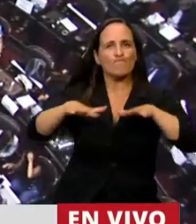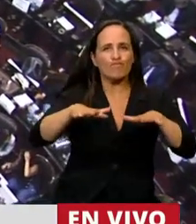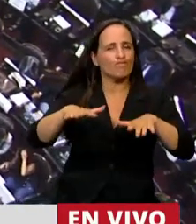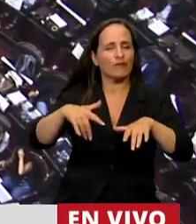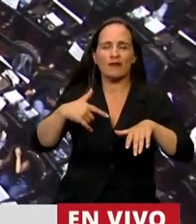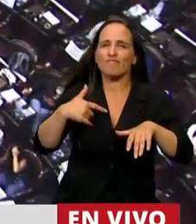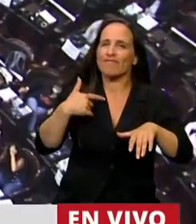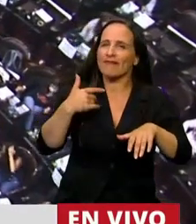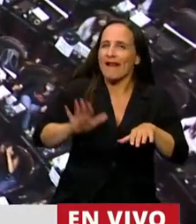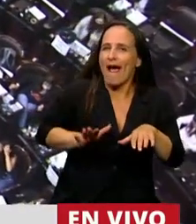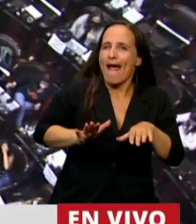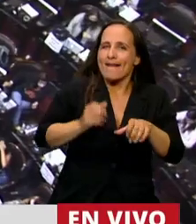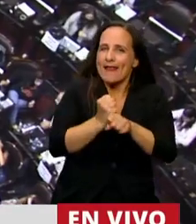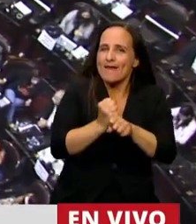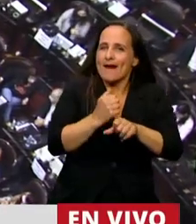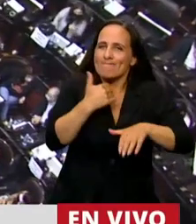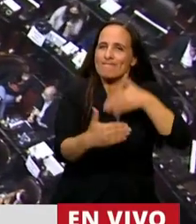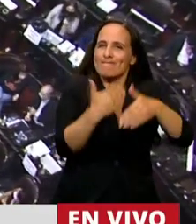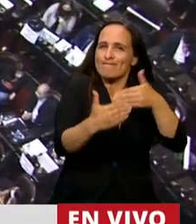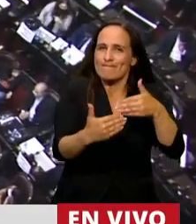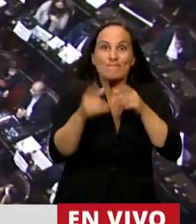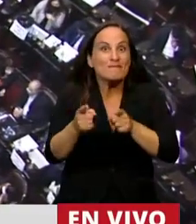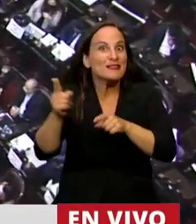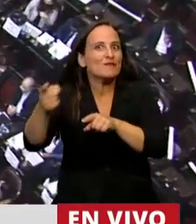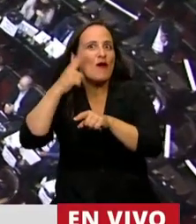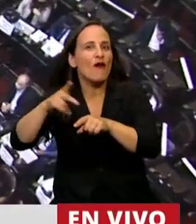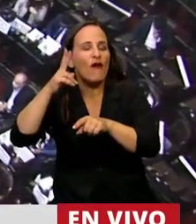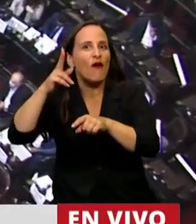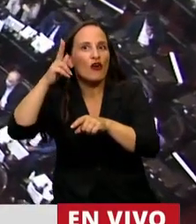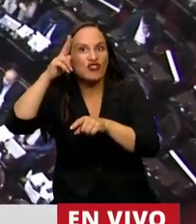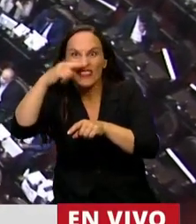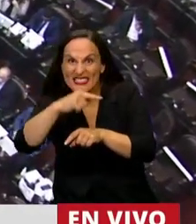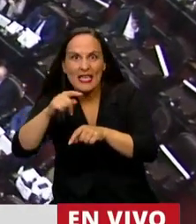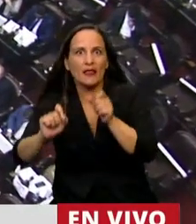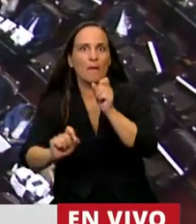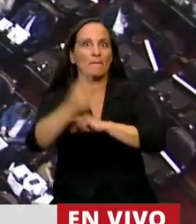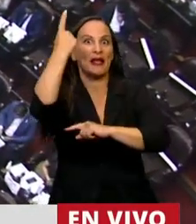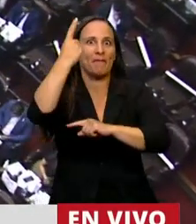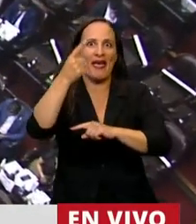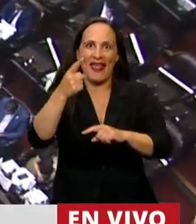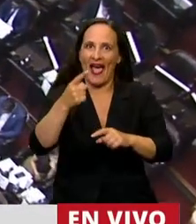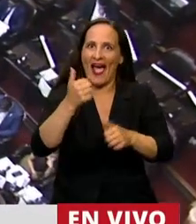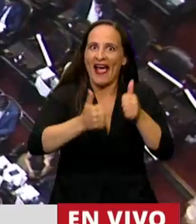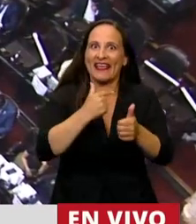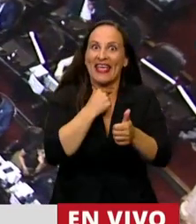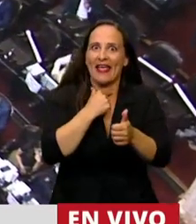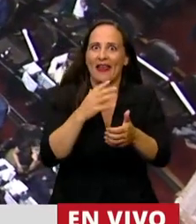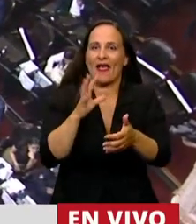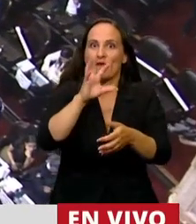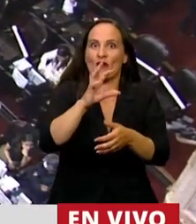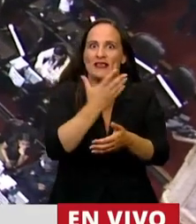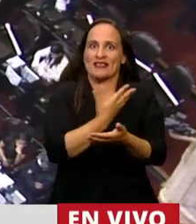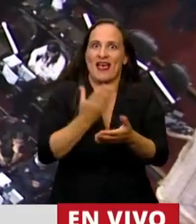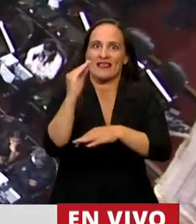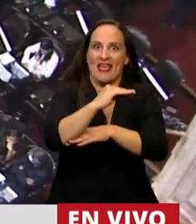el rumbo de la historia, tal como lo intentó ella misma cuando en el 87 fue la primera candidata gobernadora en la provincia de Santa Cruz.